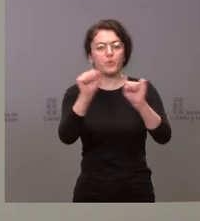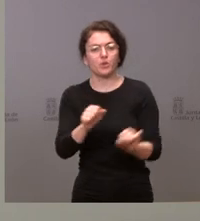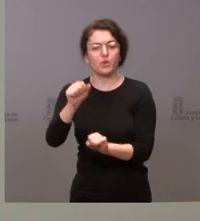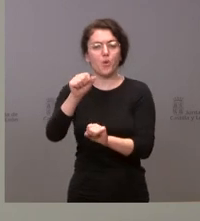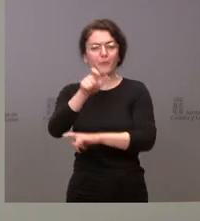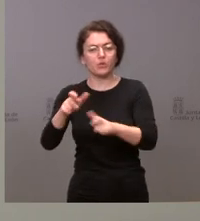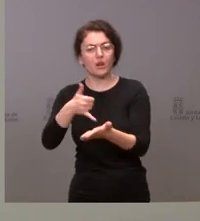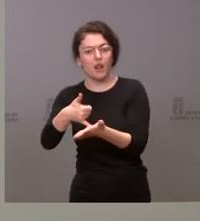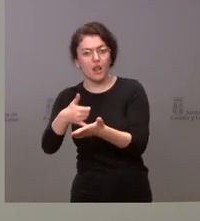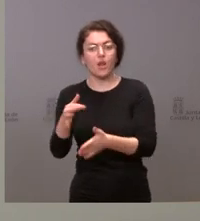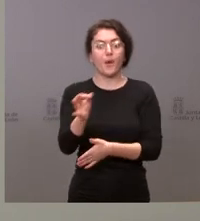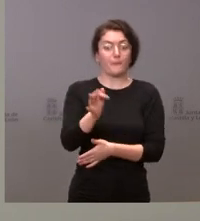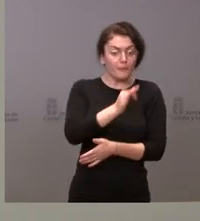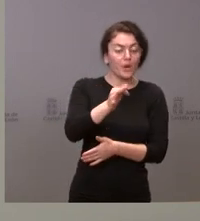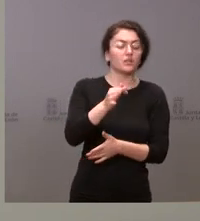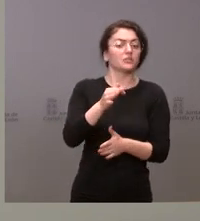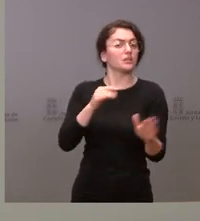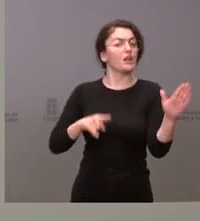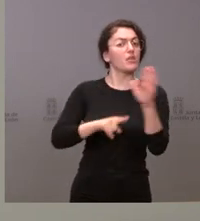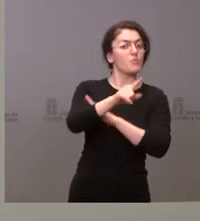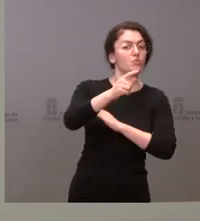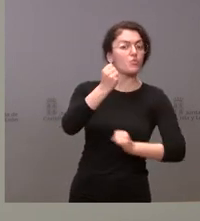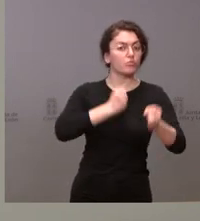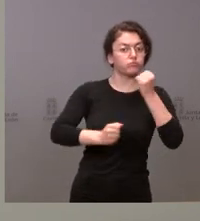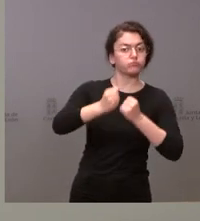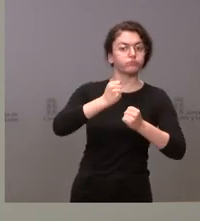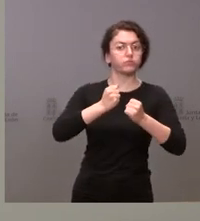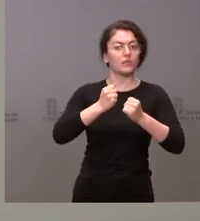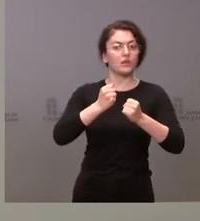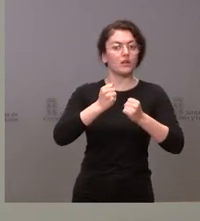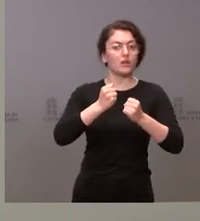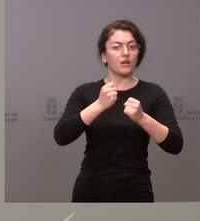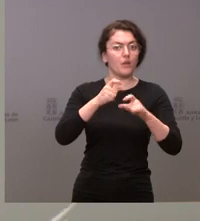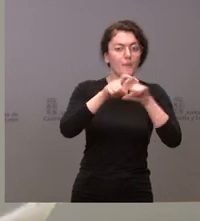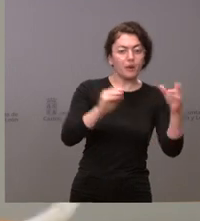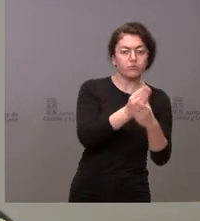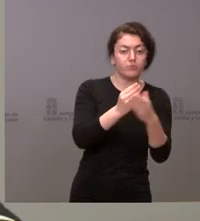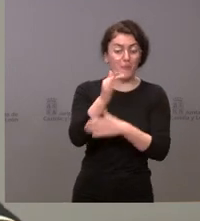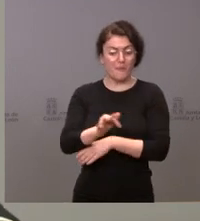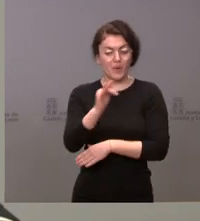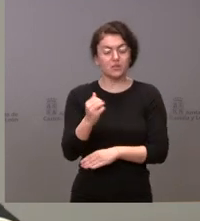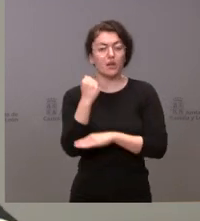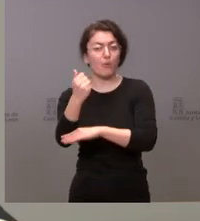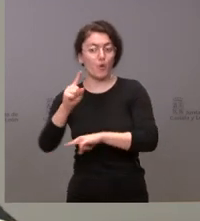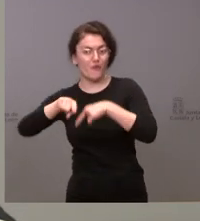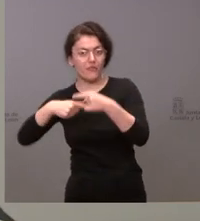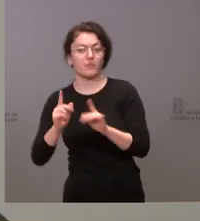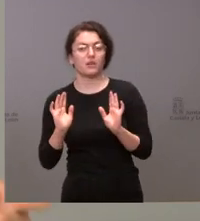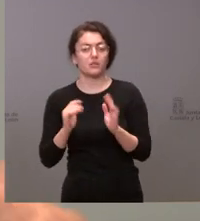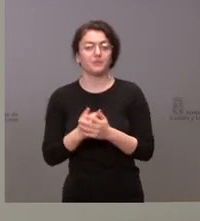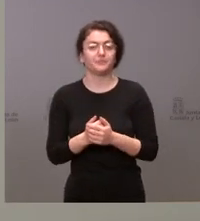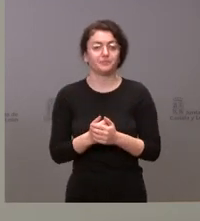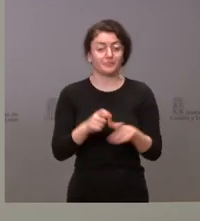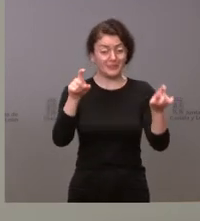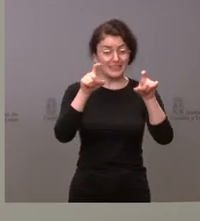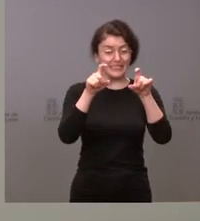o en el crecimiento económico y de la actividad productiva o en el apoyo a las familias. Los inversores